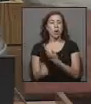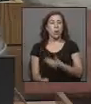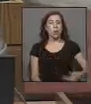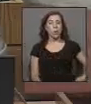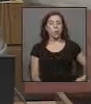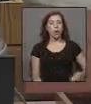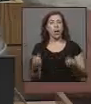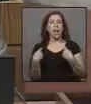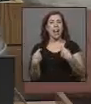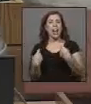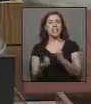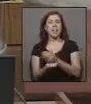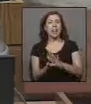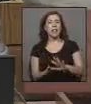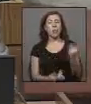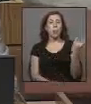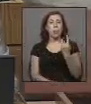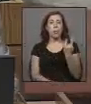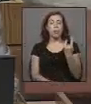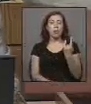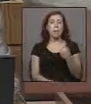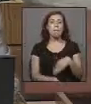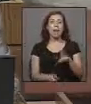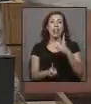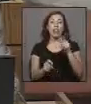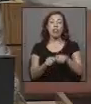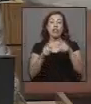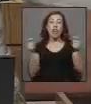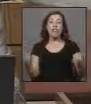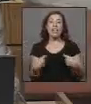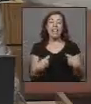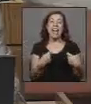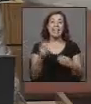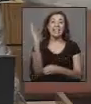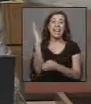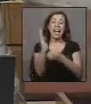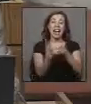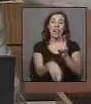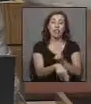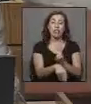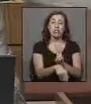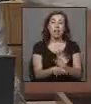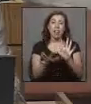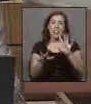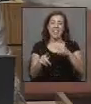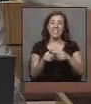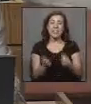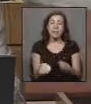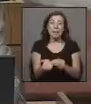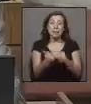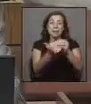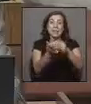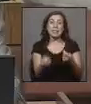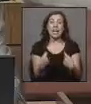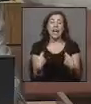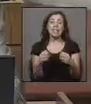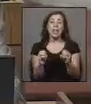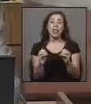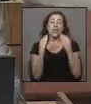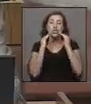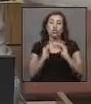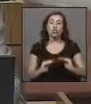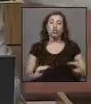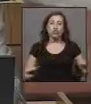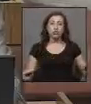Gobierno gasta en gratuidad universitaria más del doble de lo que gasta en la carrera docente y diez veces más de lo que gasta en la educación